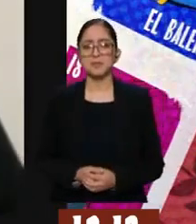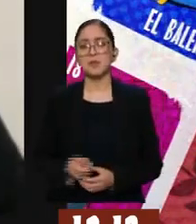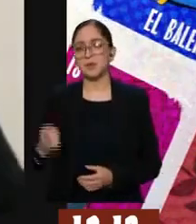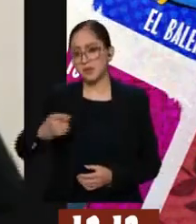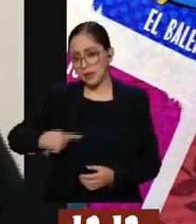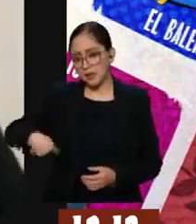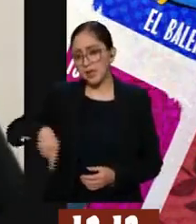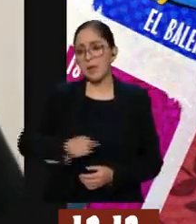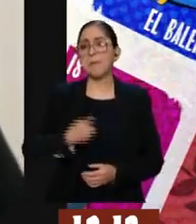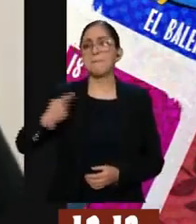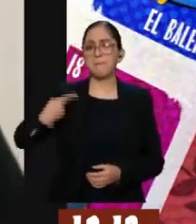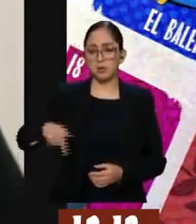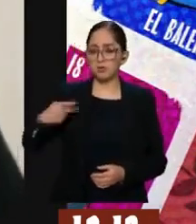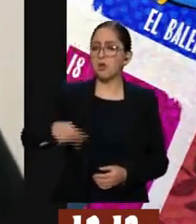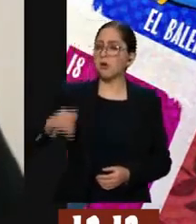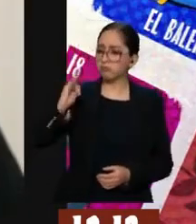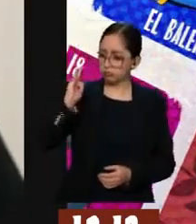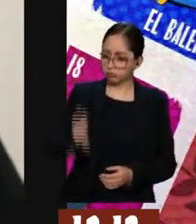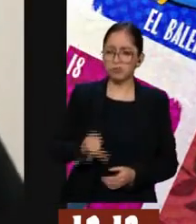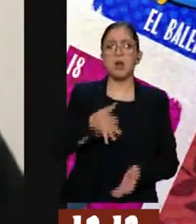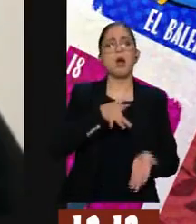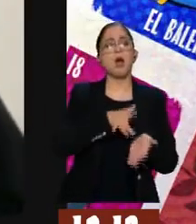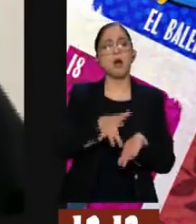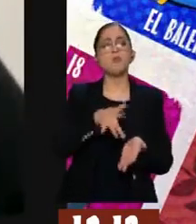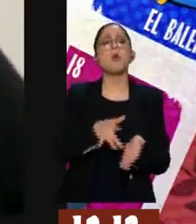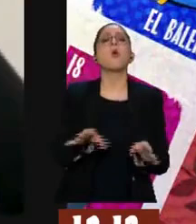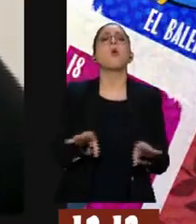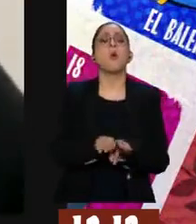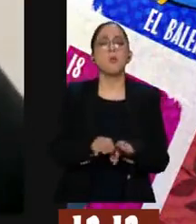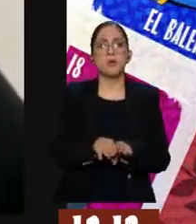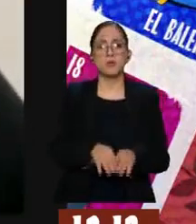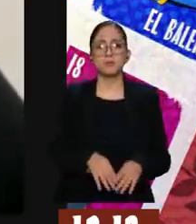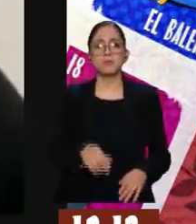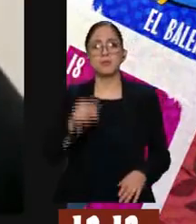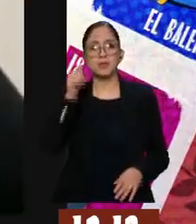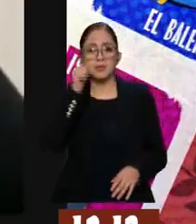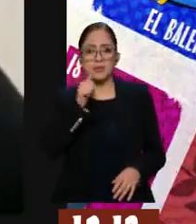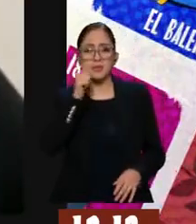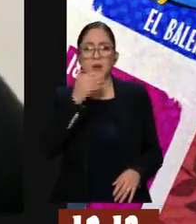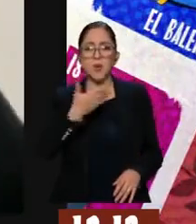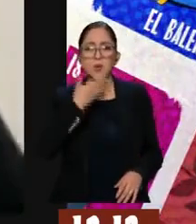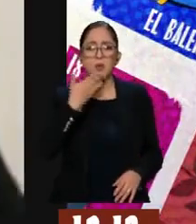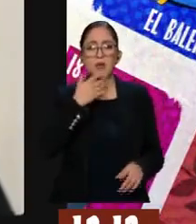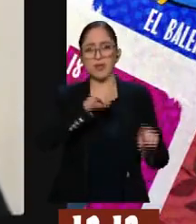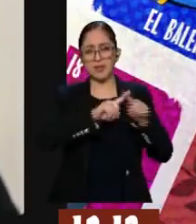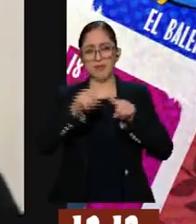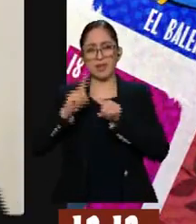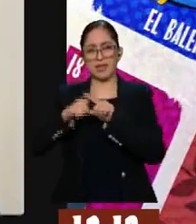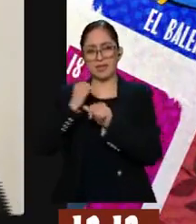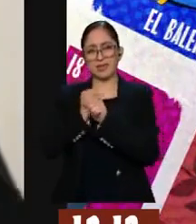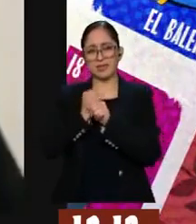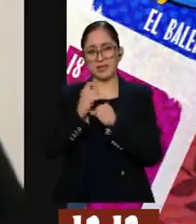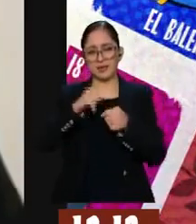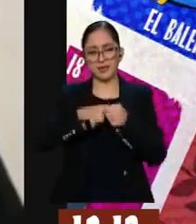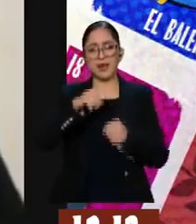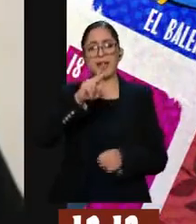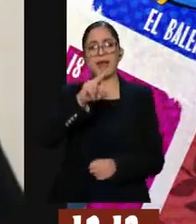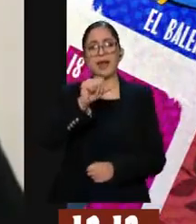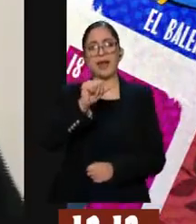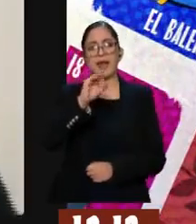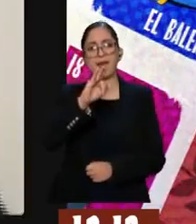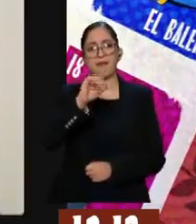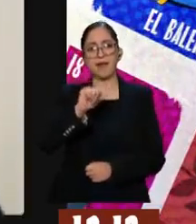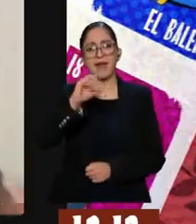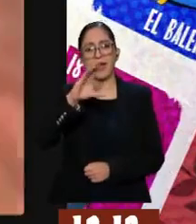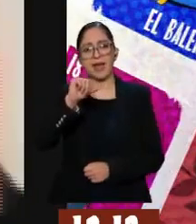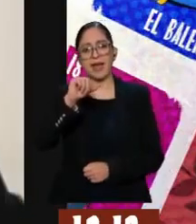que todo el mundo se ponga en la del Puebla. Por favor, estoy en todos lados, arroba soy Rafa Carvajal, y tenemos una campaña ahí de